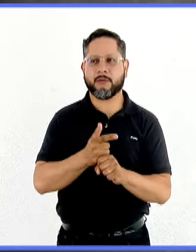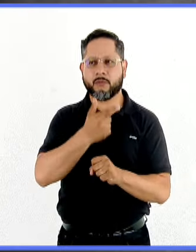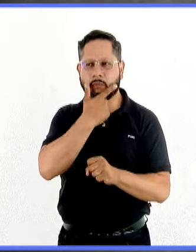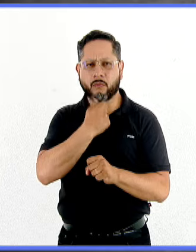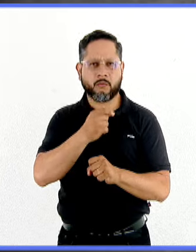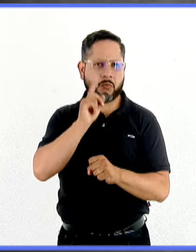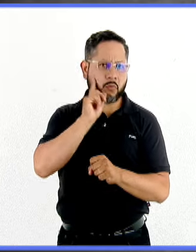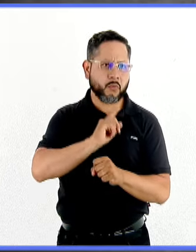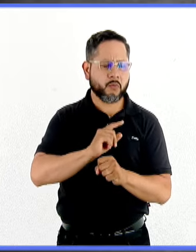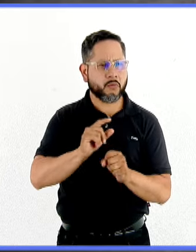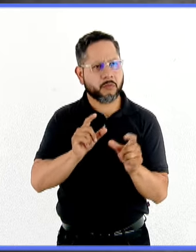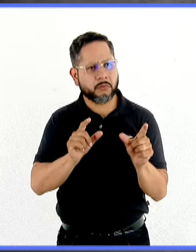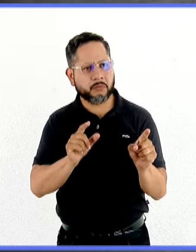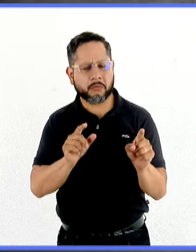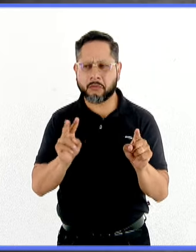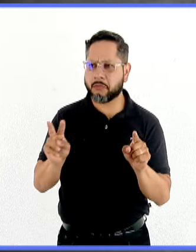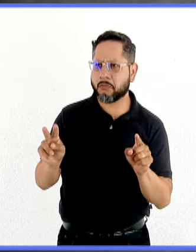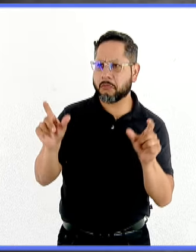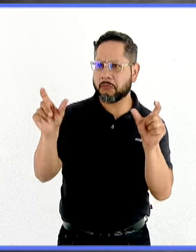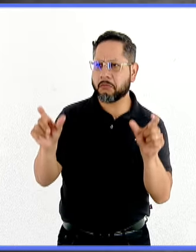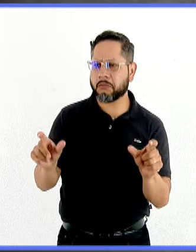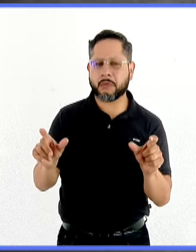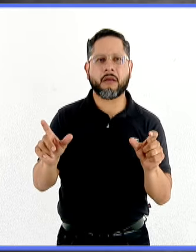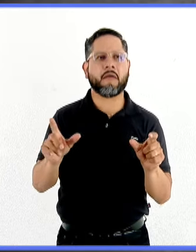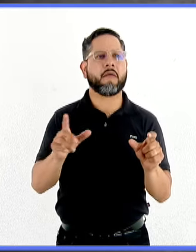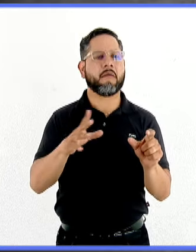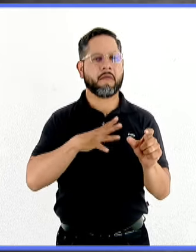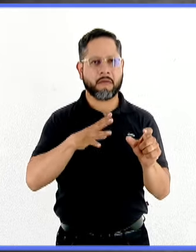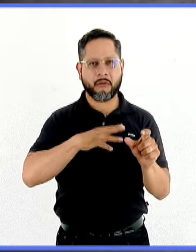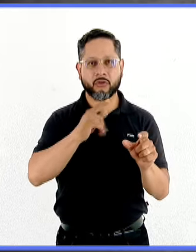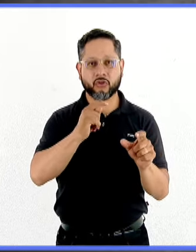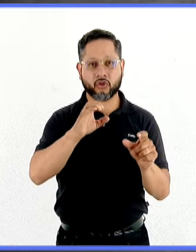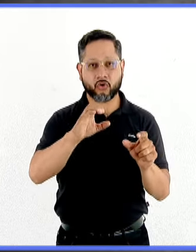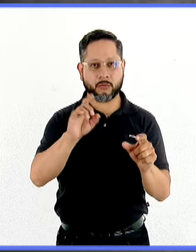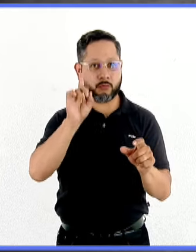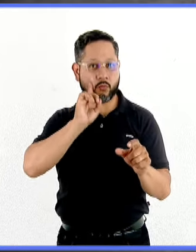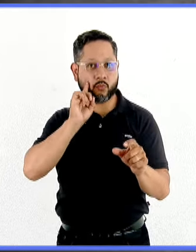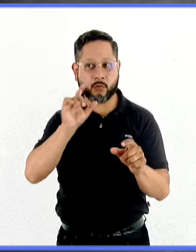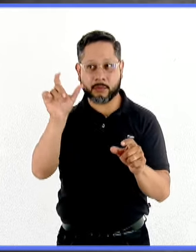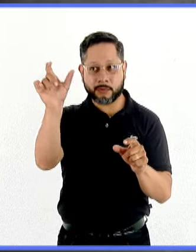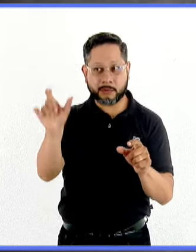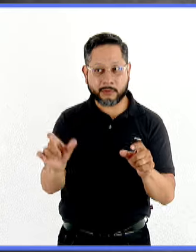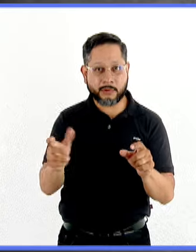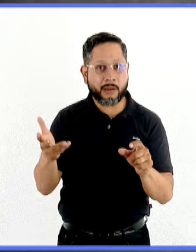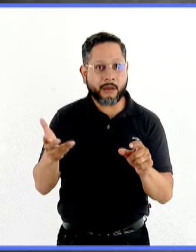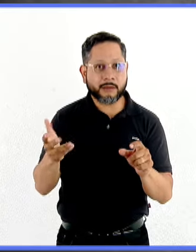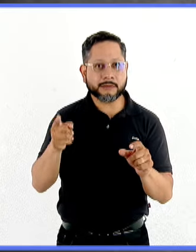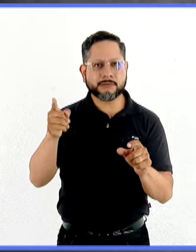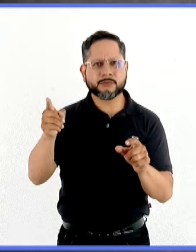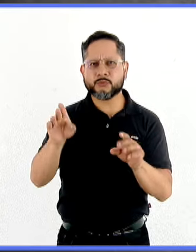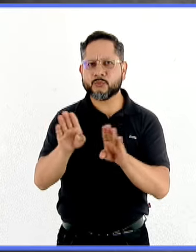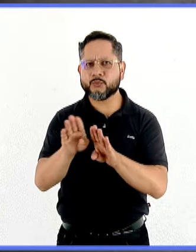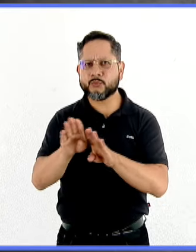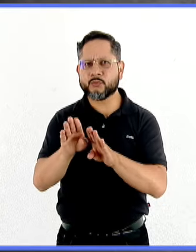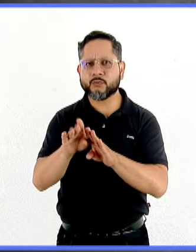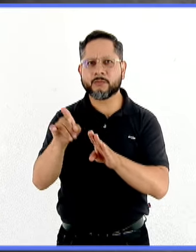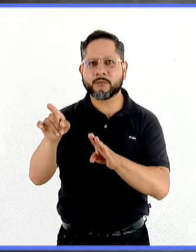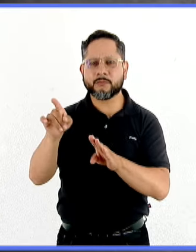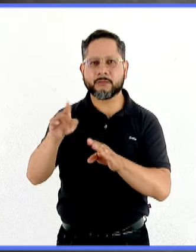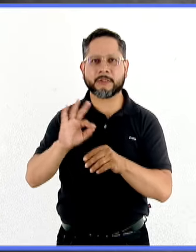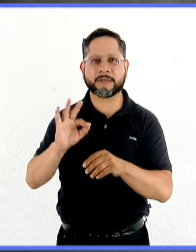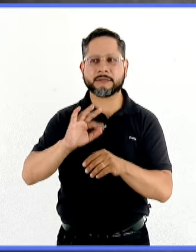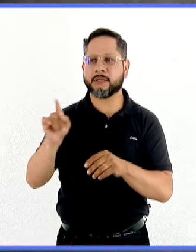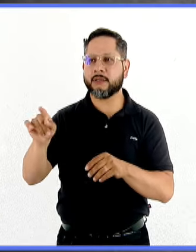general, el tema con el trastorno obsesivo compulsivo en mujeres usualmente también se acompaña de alteraciones